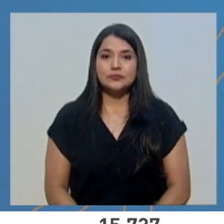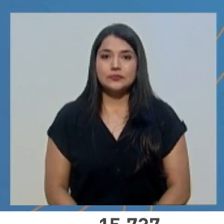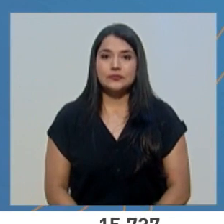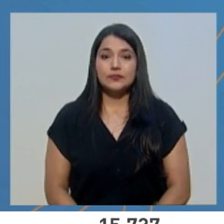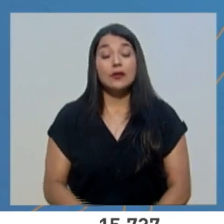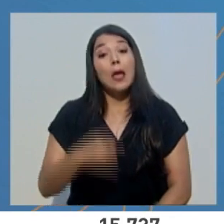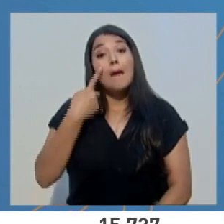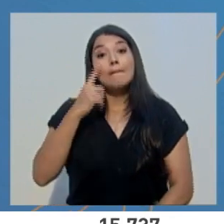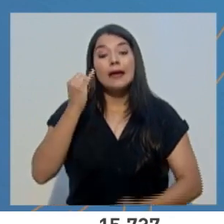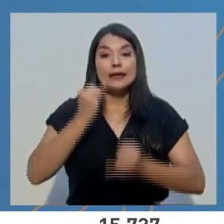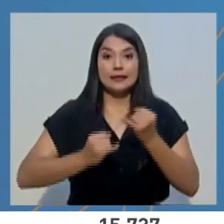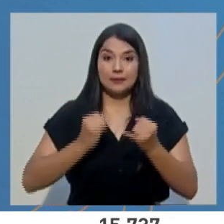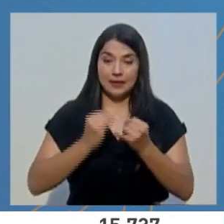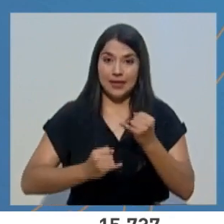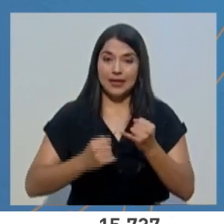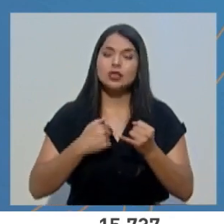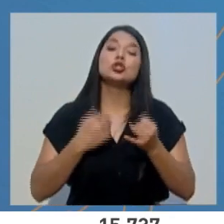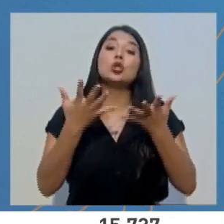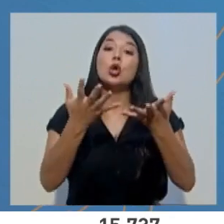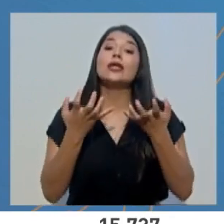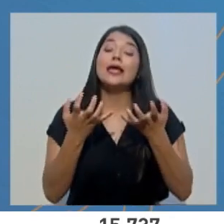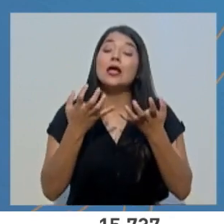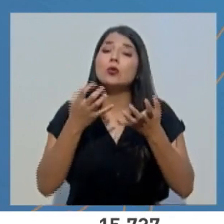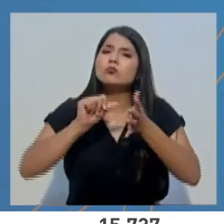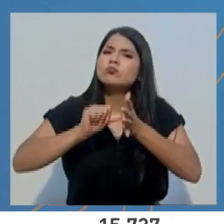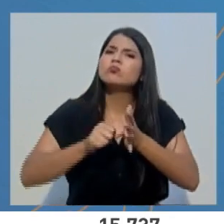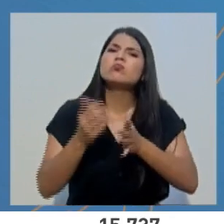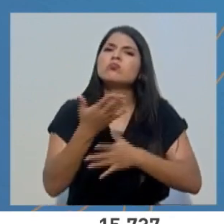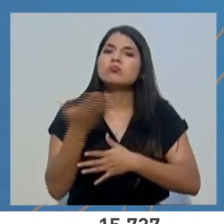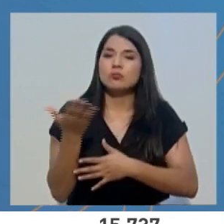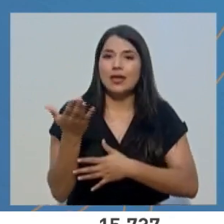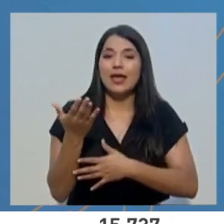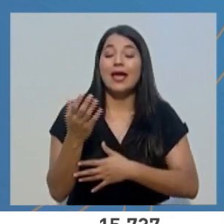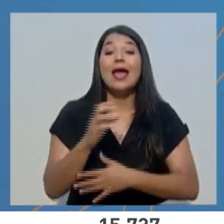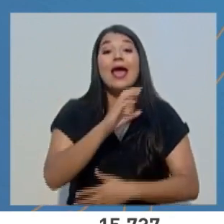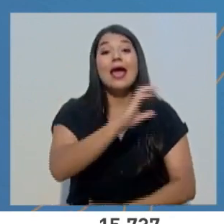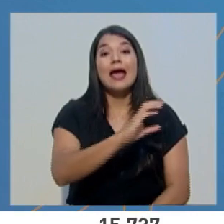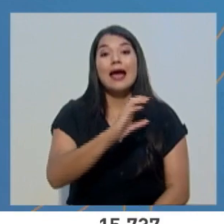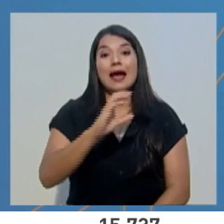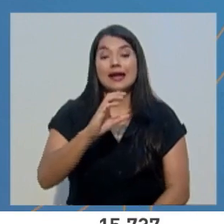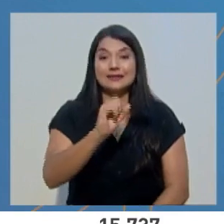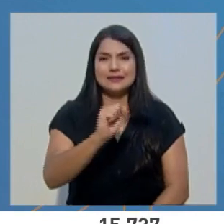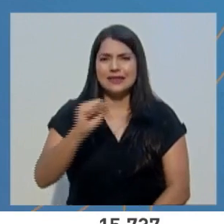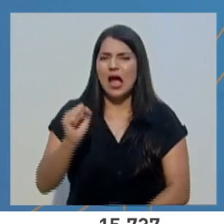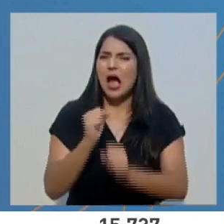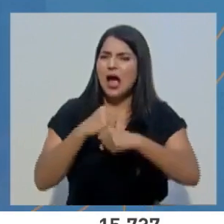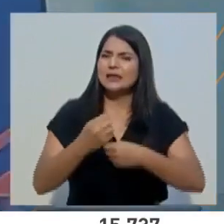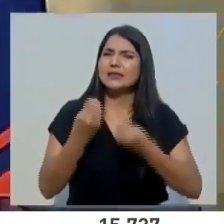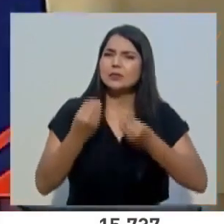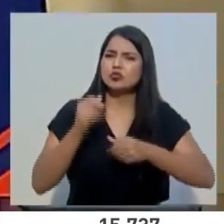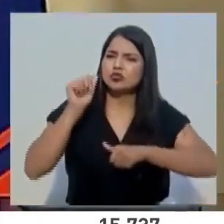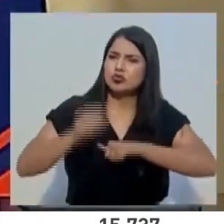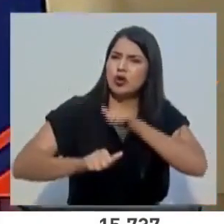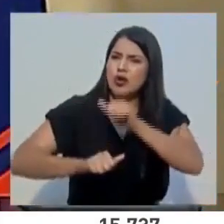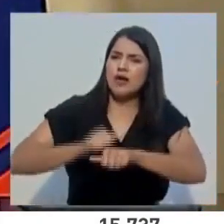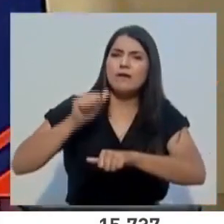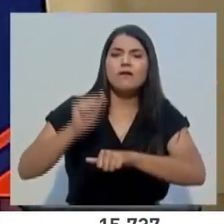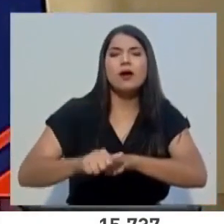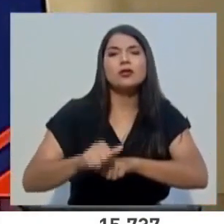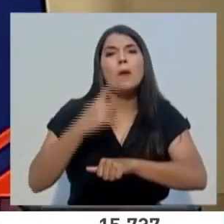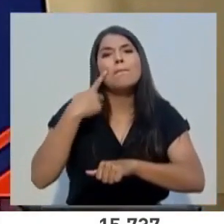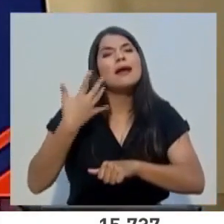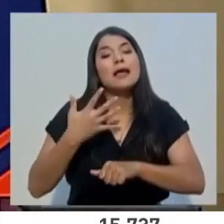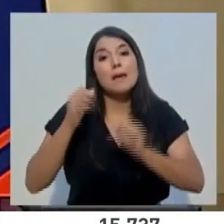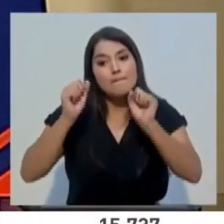Para terminar, quiero resaltar que la Caja realiza los mayores esfuerzos que están a nuestro alcance